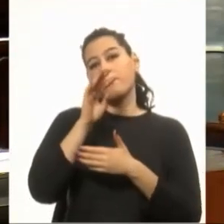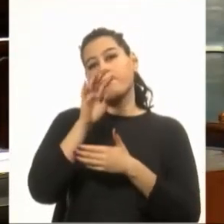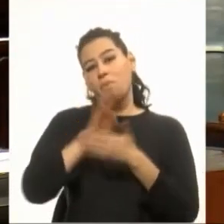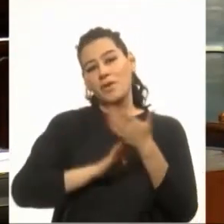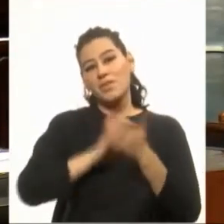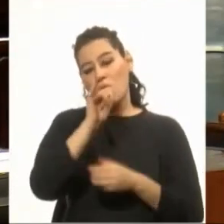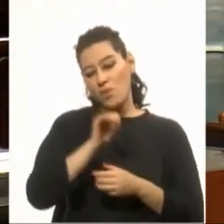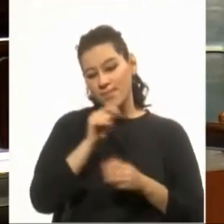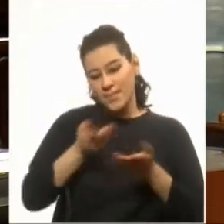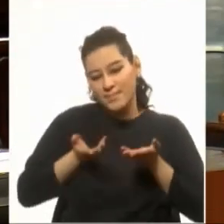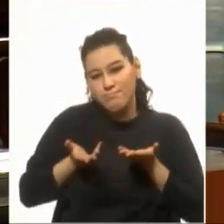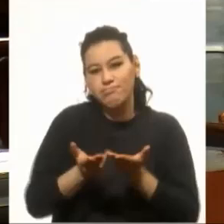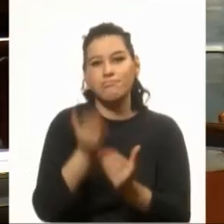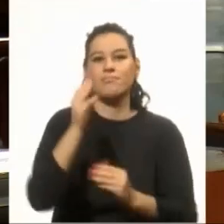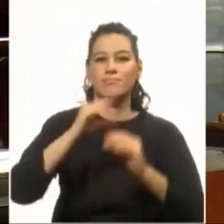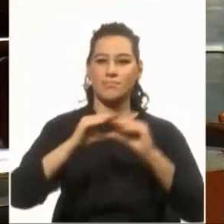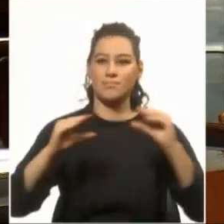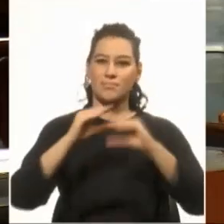utiliza como el hornero.